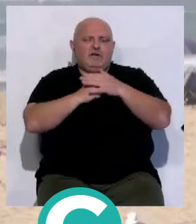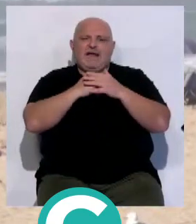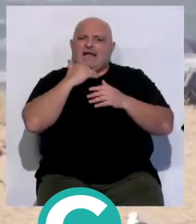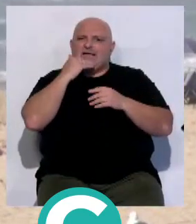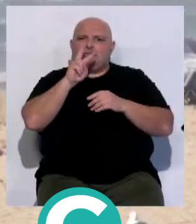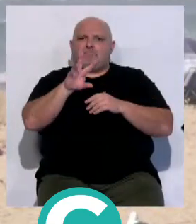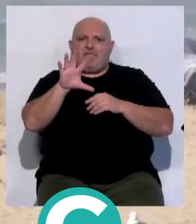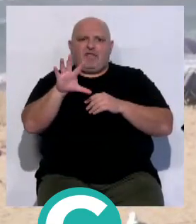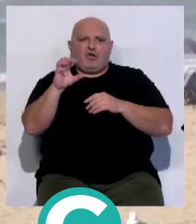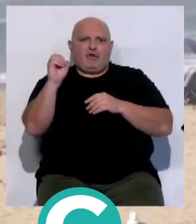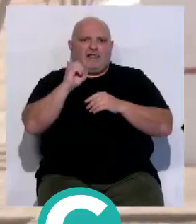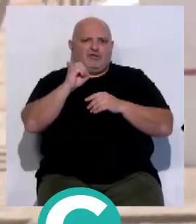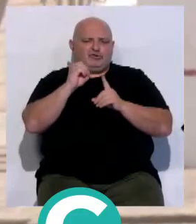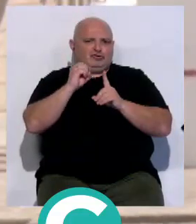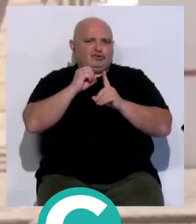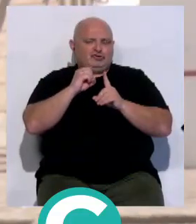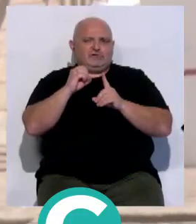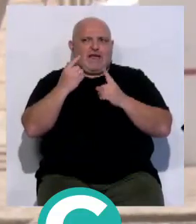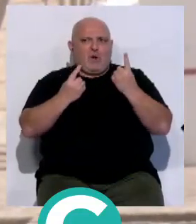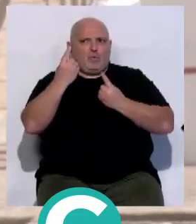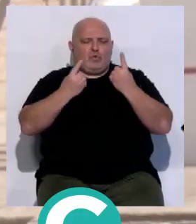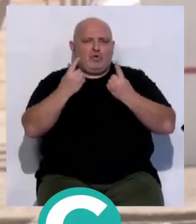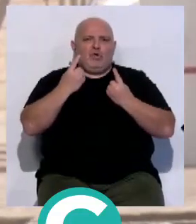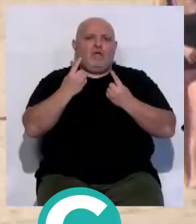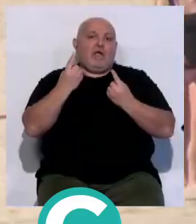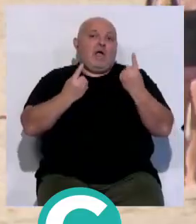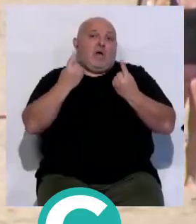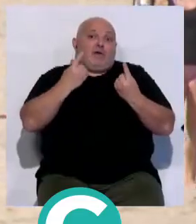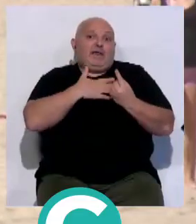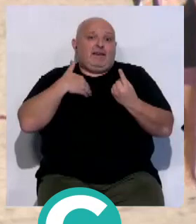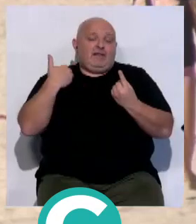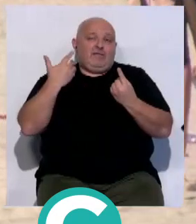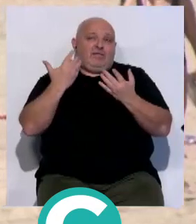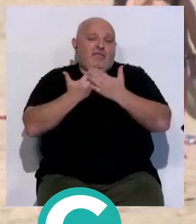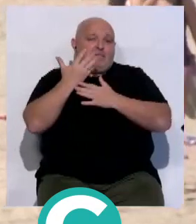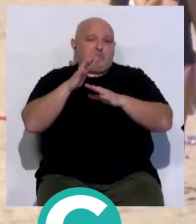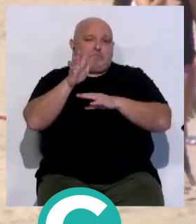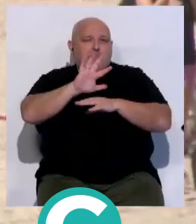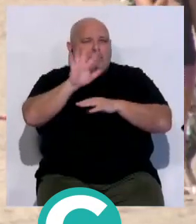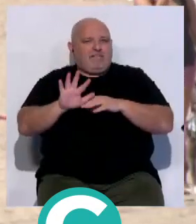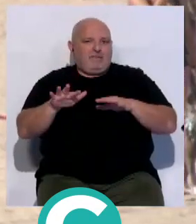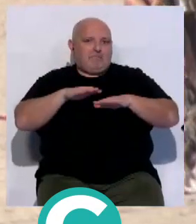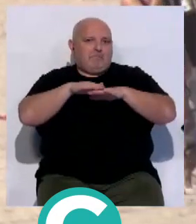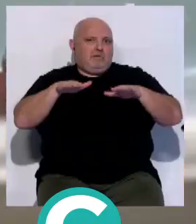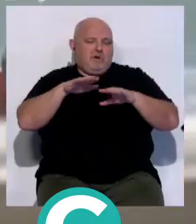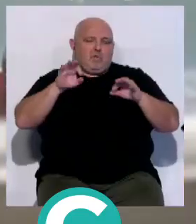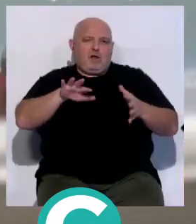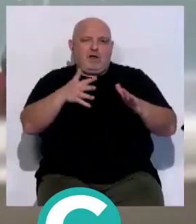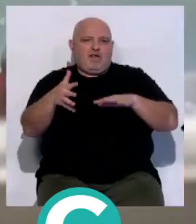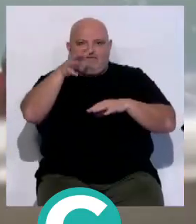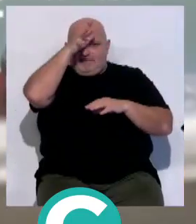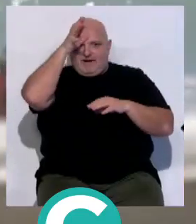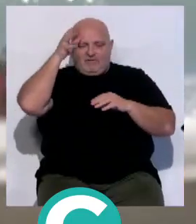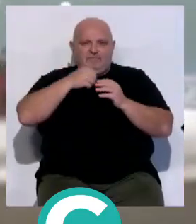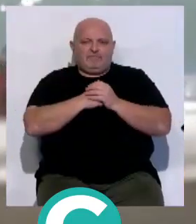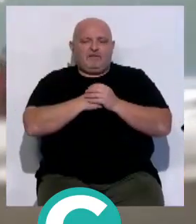superar los 25 grados en algunas localidades y que han invitado a disfrutar de un día de playa como lo haríamos durante el verano.